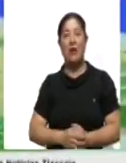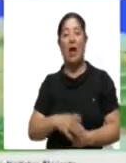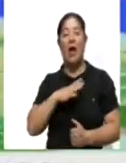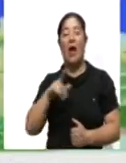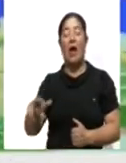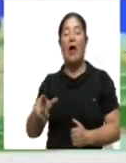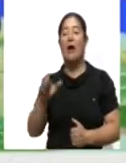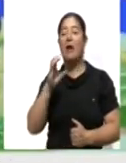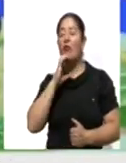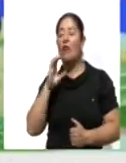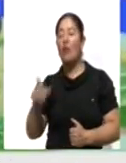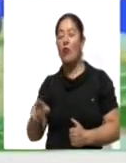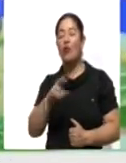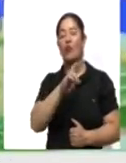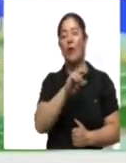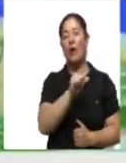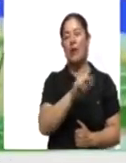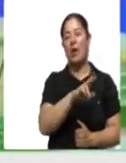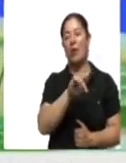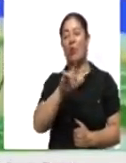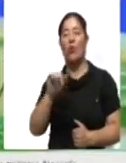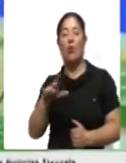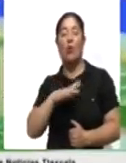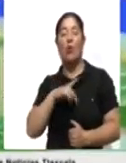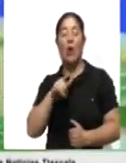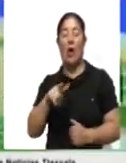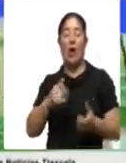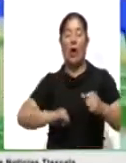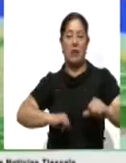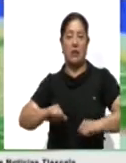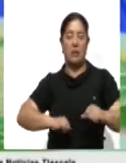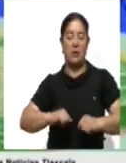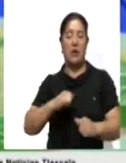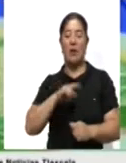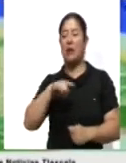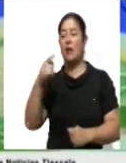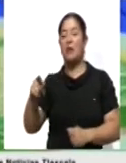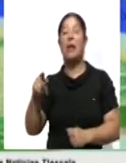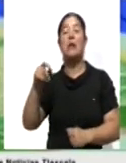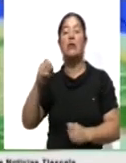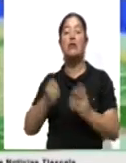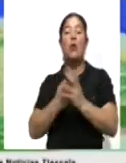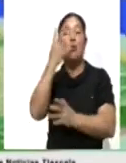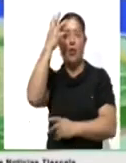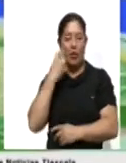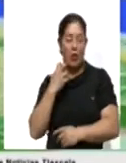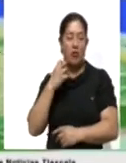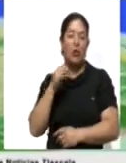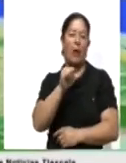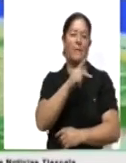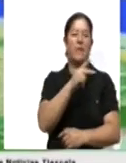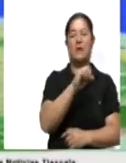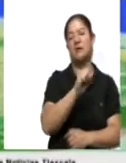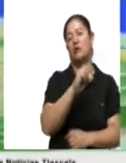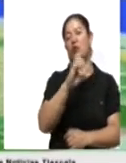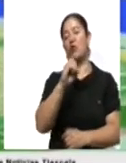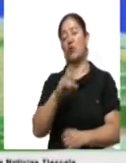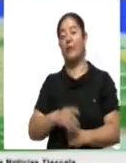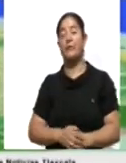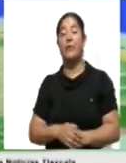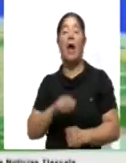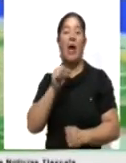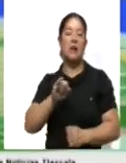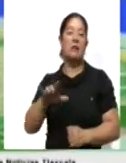Córdoba y Raúl Antonio Reyes. La actividad se desarrolla en el complejo acuático en Nuevo León. Tenis y tenis de mesa también, Manuel Auditorio